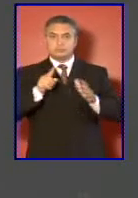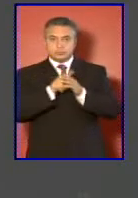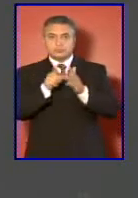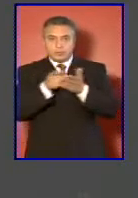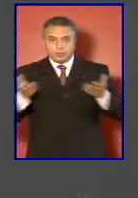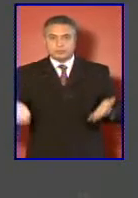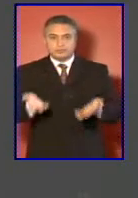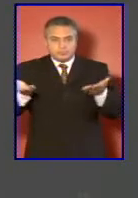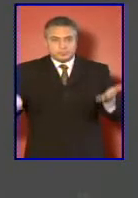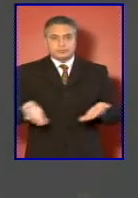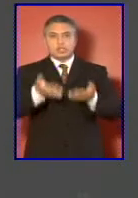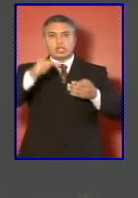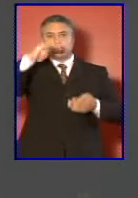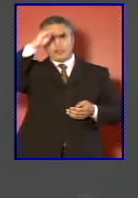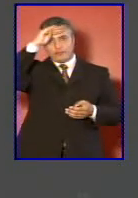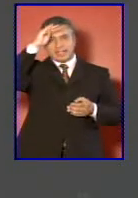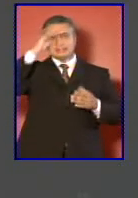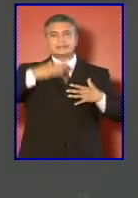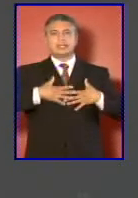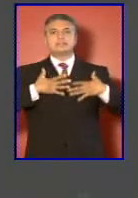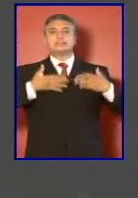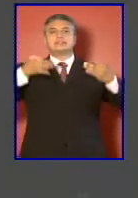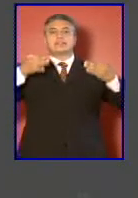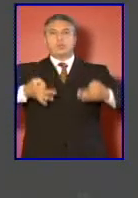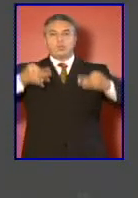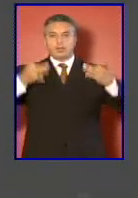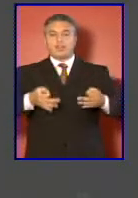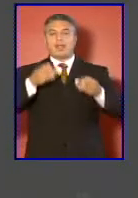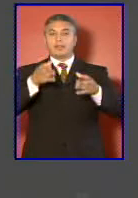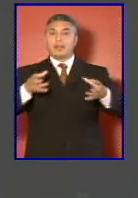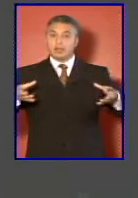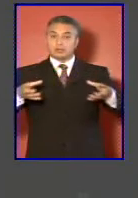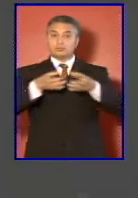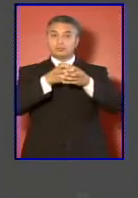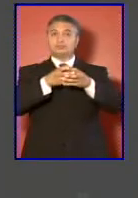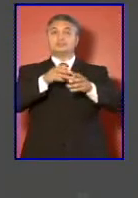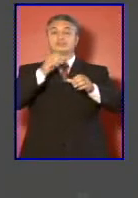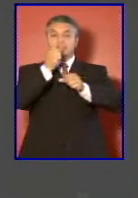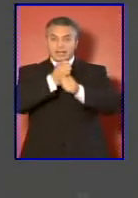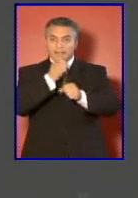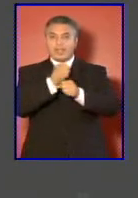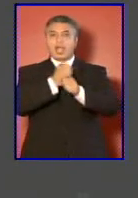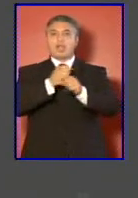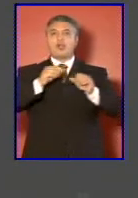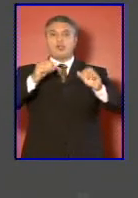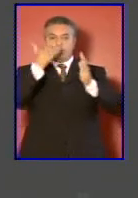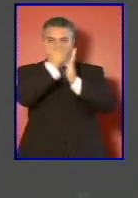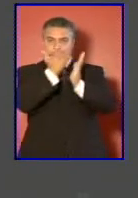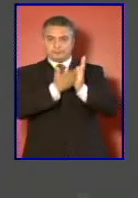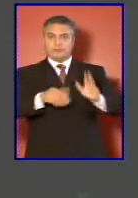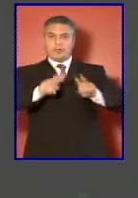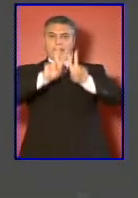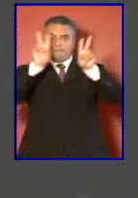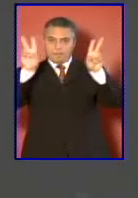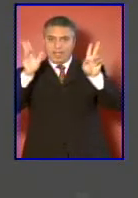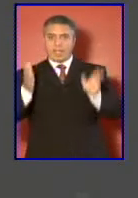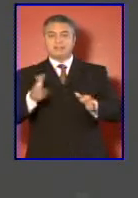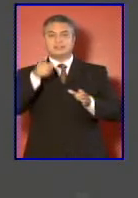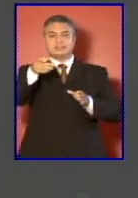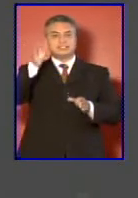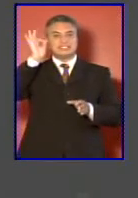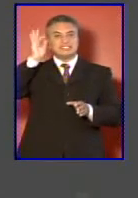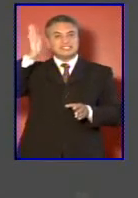fomento de la confianza y seguridad, reuniones de grupos de trabajo, el protocolo de paz, seguridad y cooperación, seminarios sobre